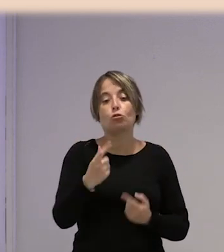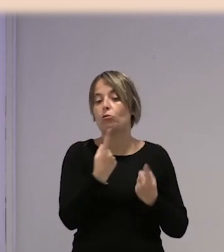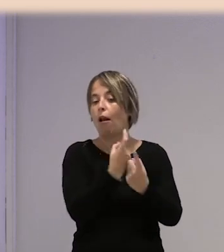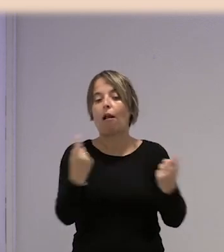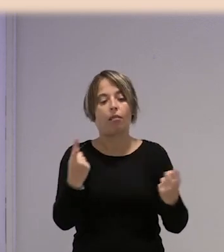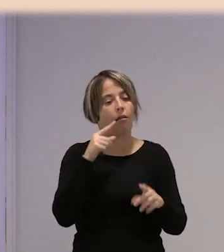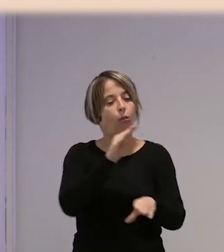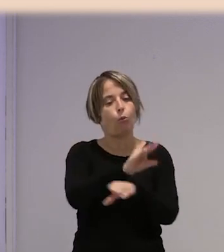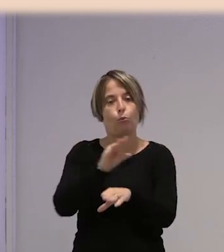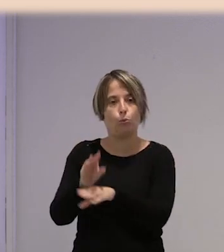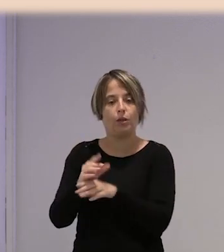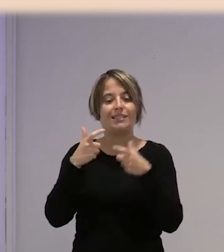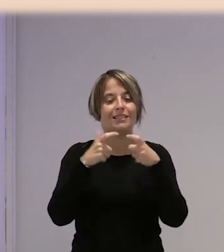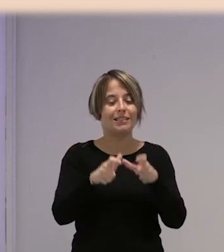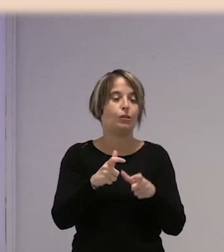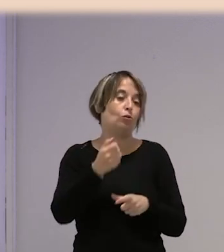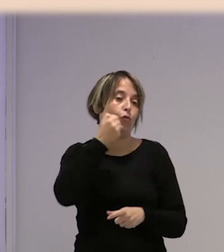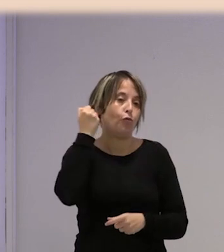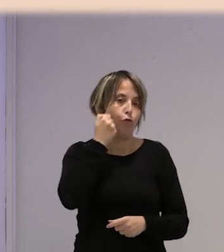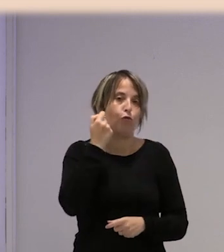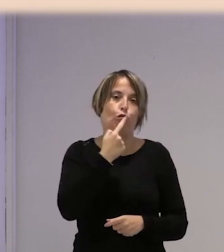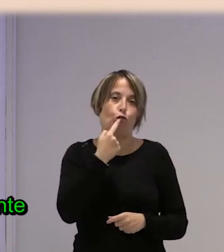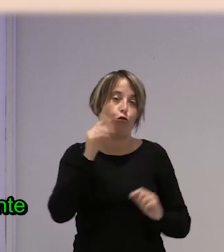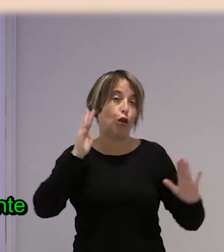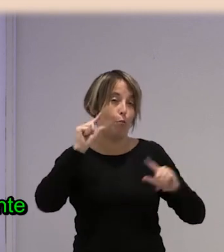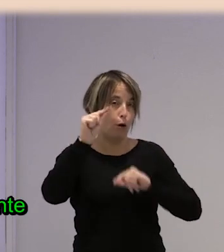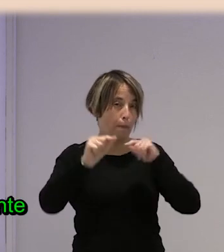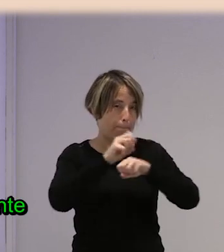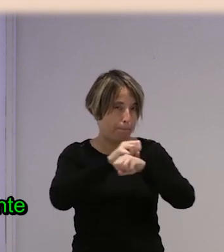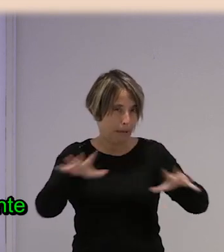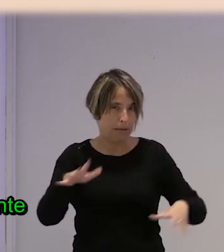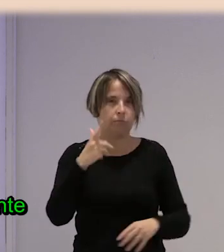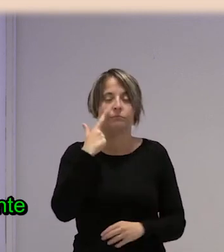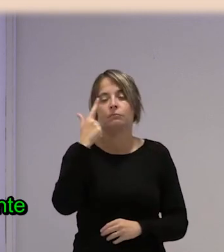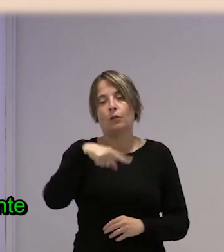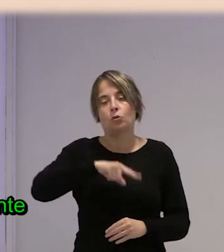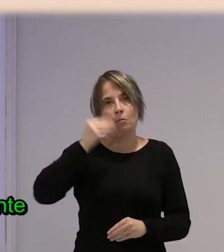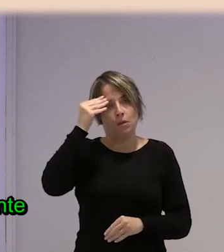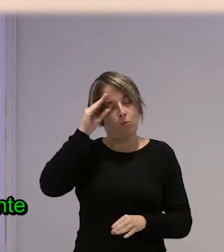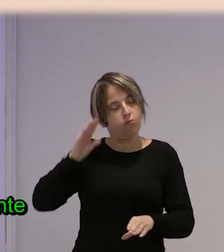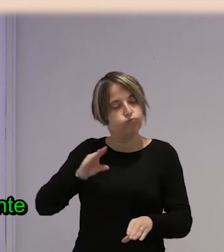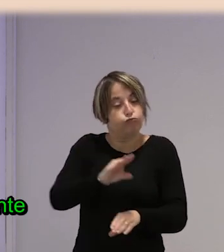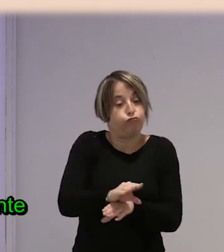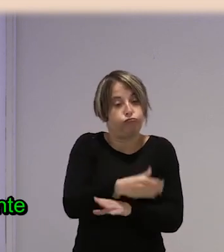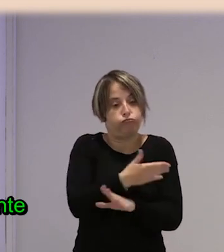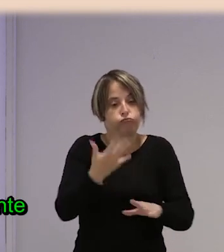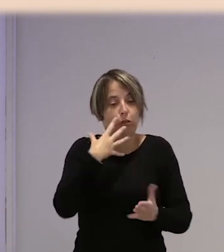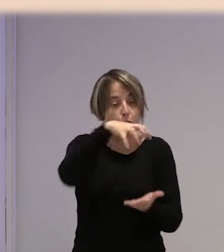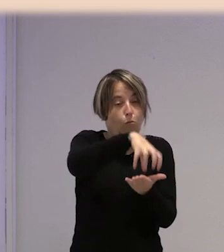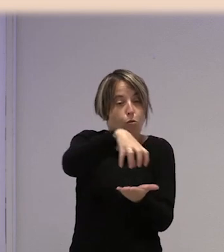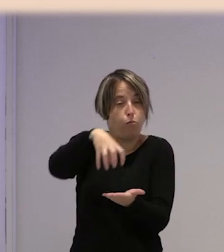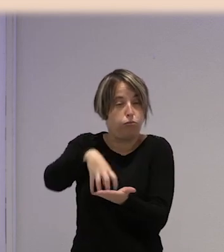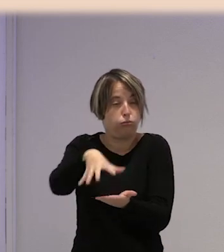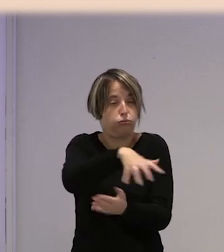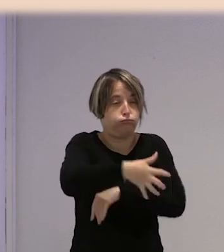necesitan del sector del fruto rojo por el tema de la pandemia y demás, ¿no? Evidentemente, pues pensamos automáticamente en los asentamientos chabolistas